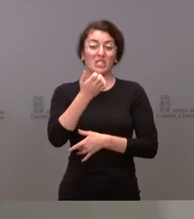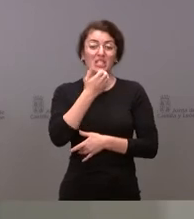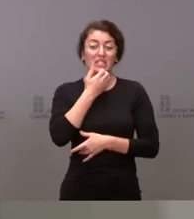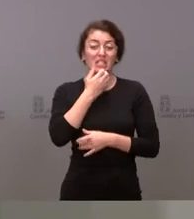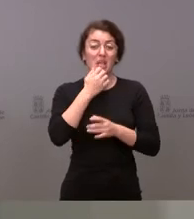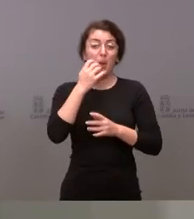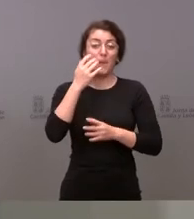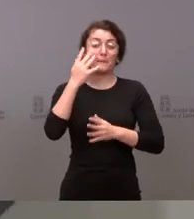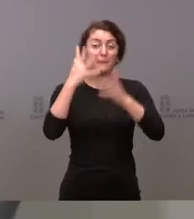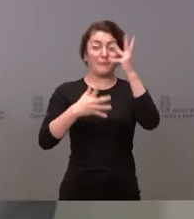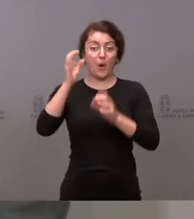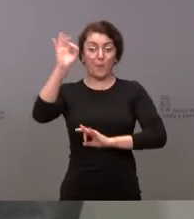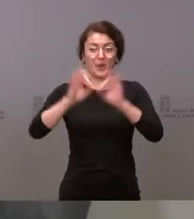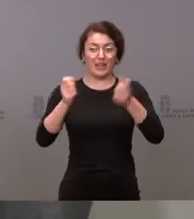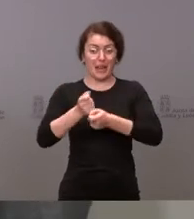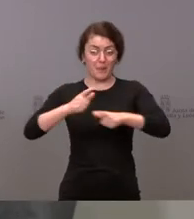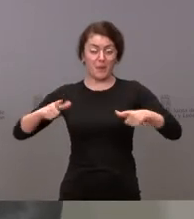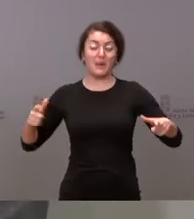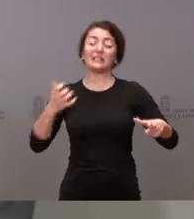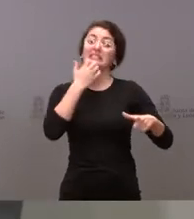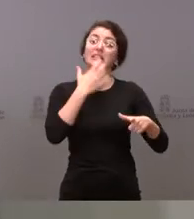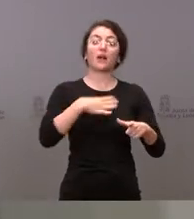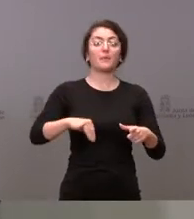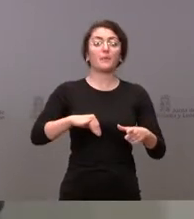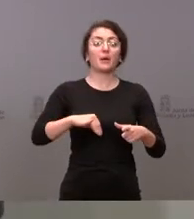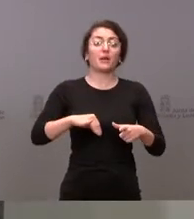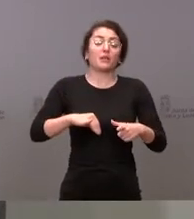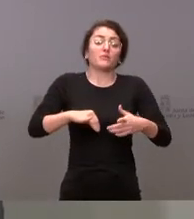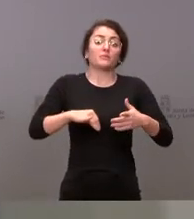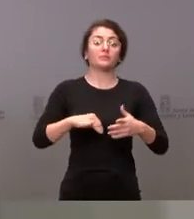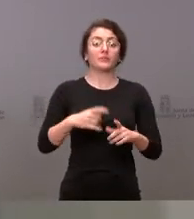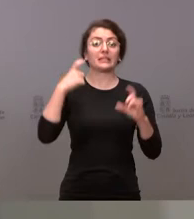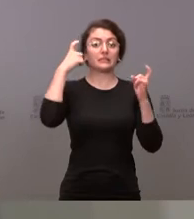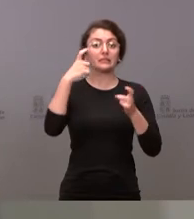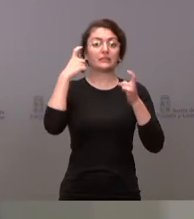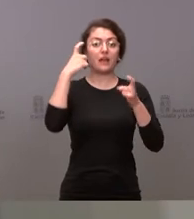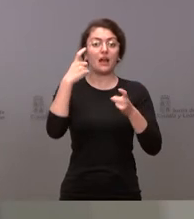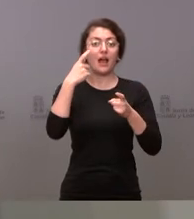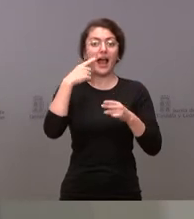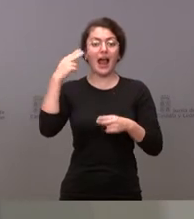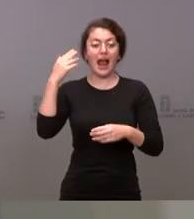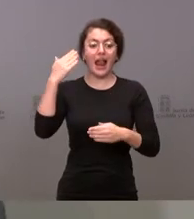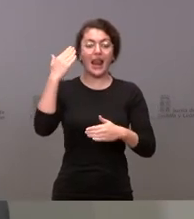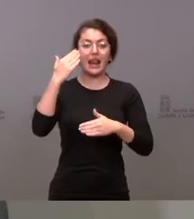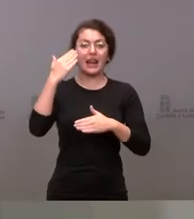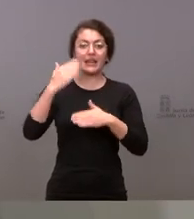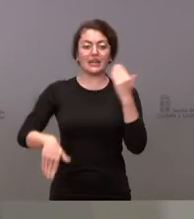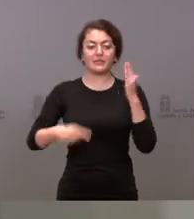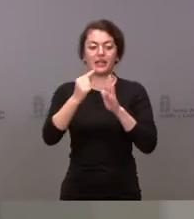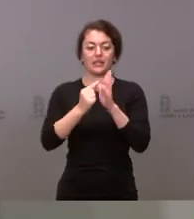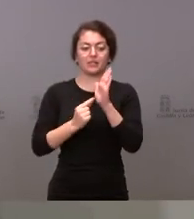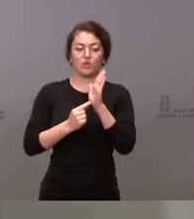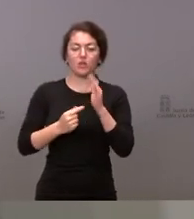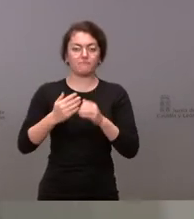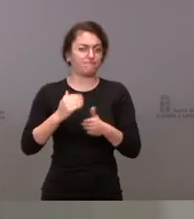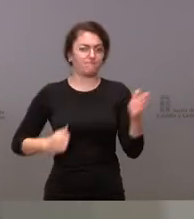creciendo y nuestra intención es que, si fuera preciso, intentar limitar las restricciones lo